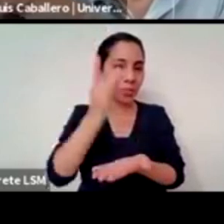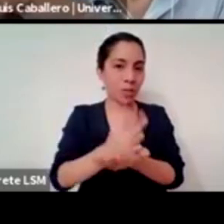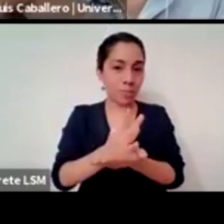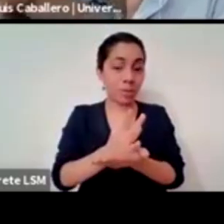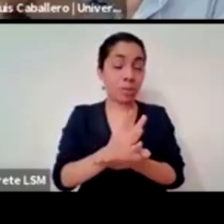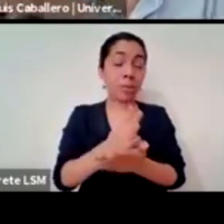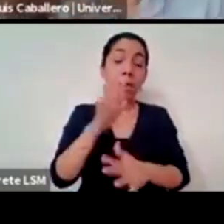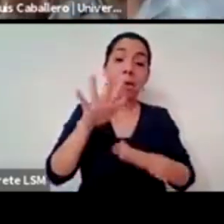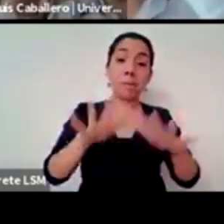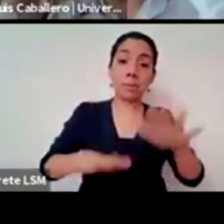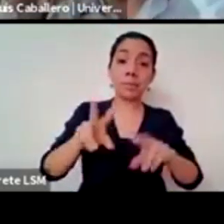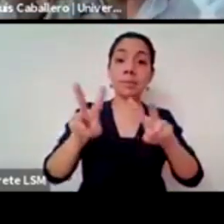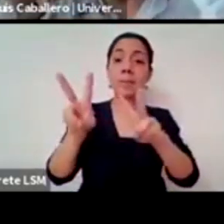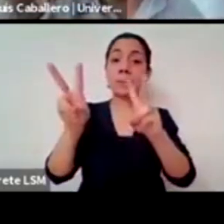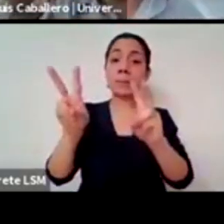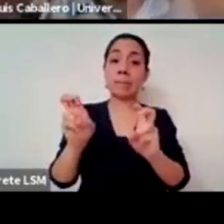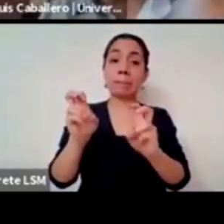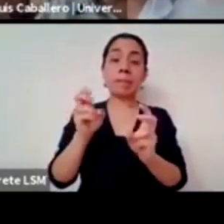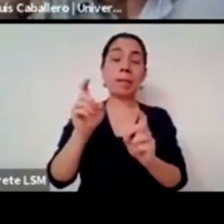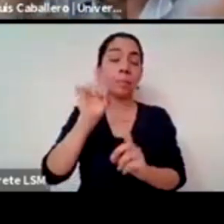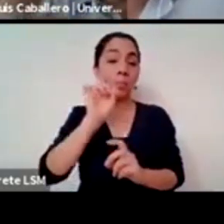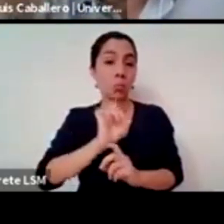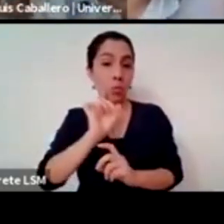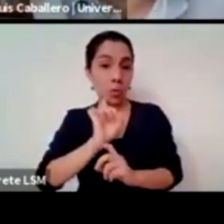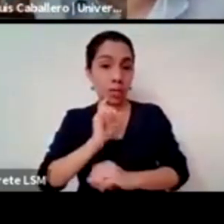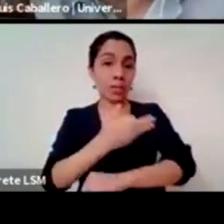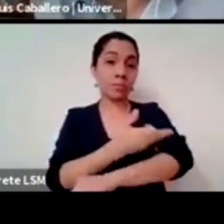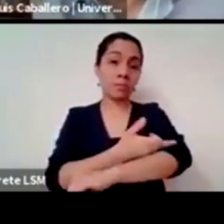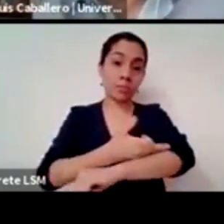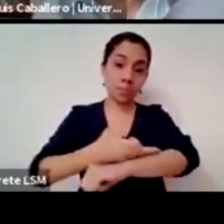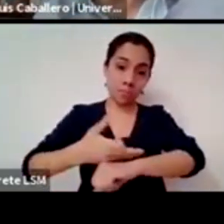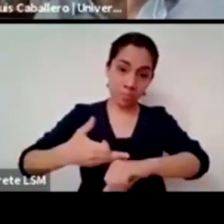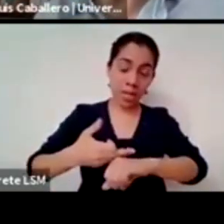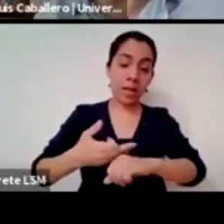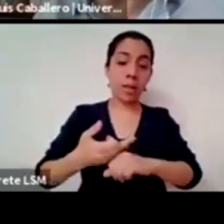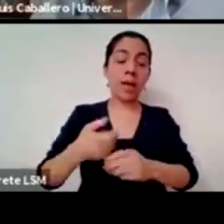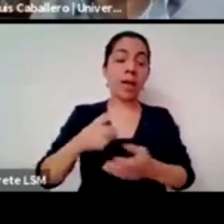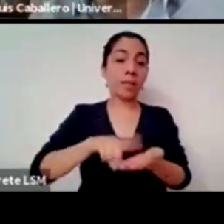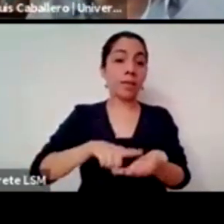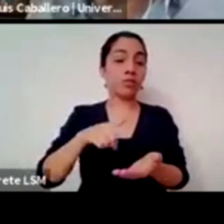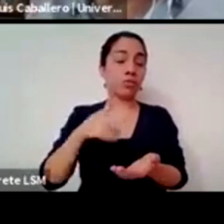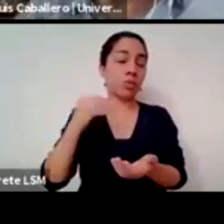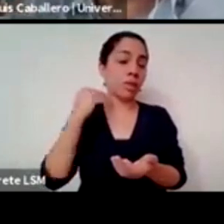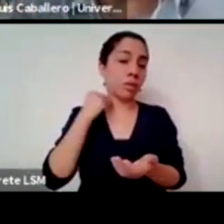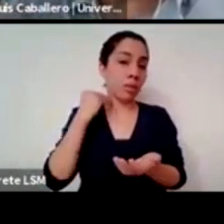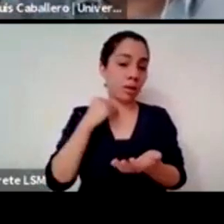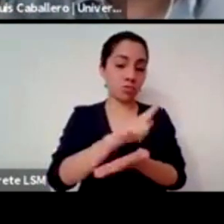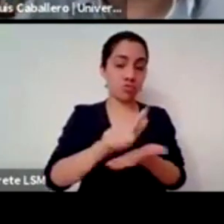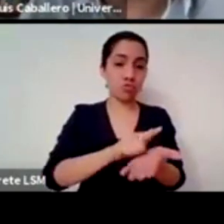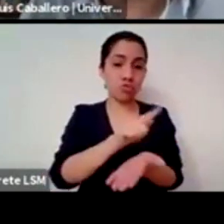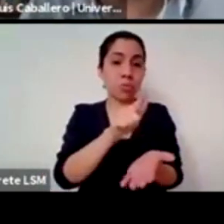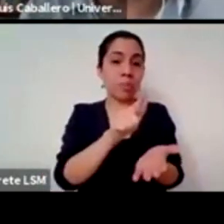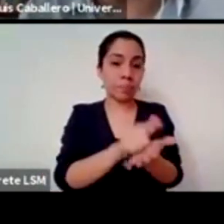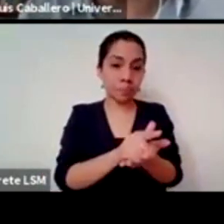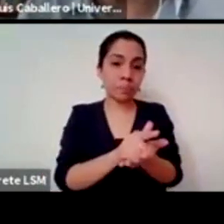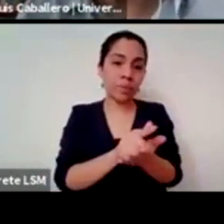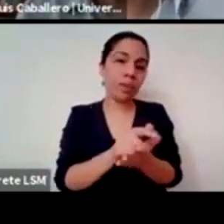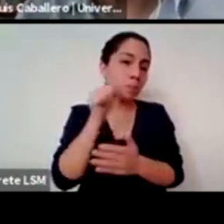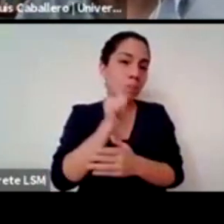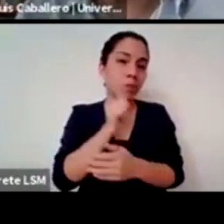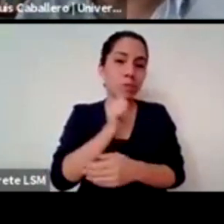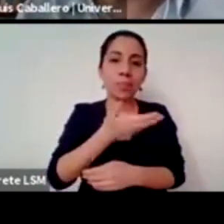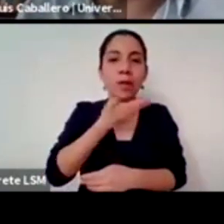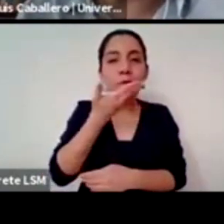familias pues en el derecho vaya que ha estado muy enfocado hacia el varón y a los roles de género tradicionales